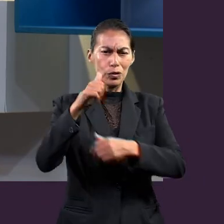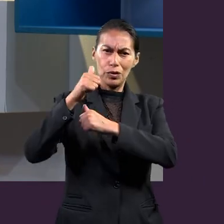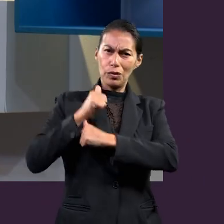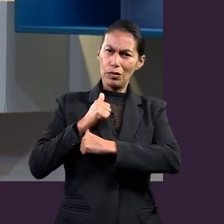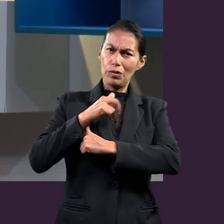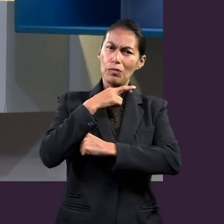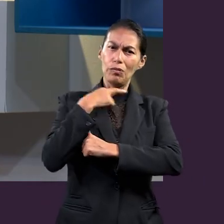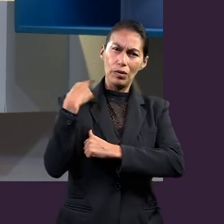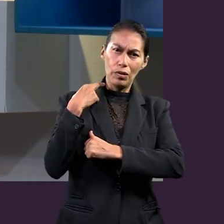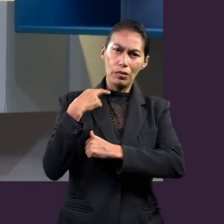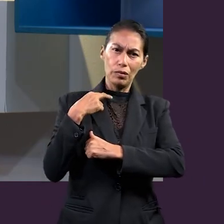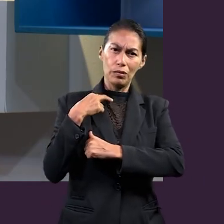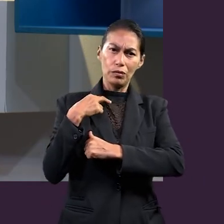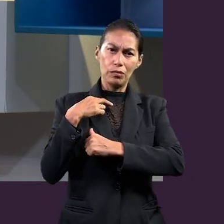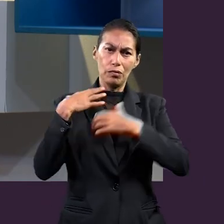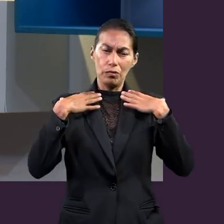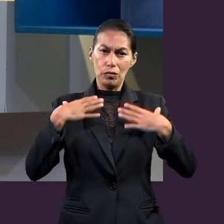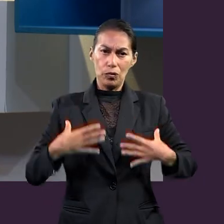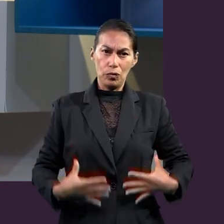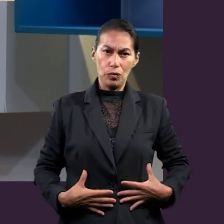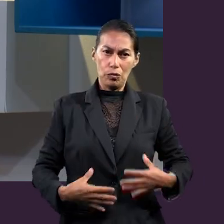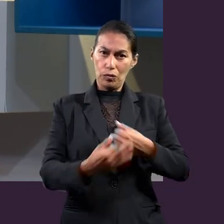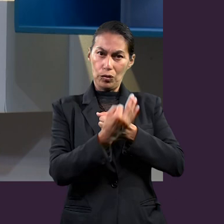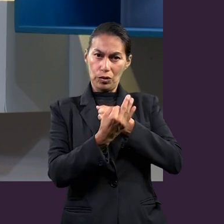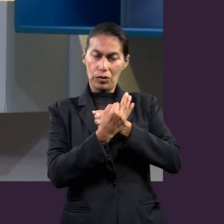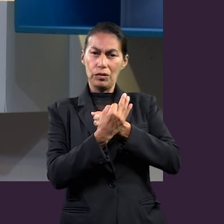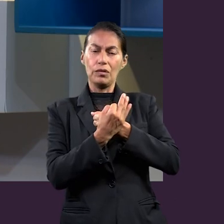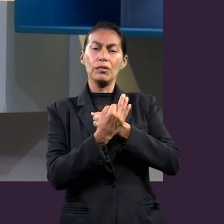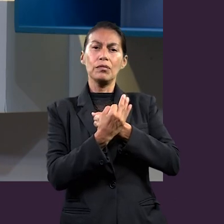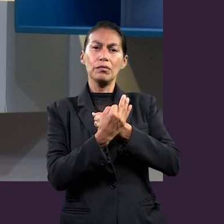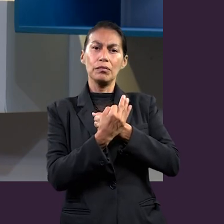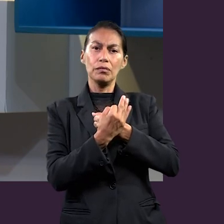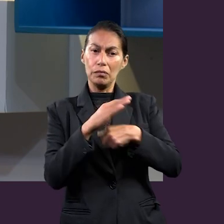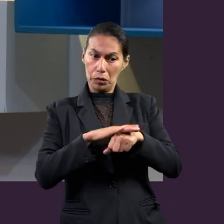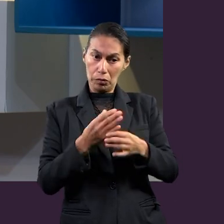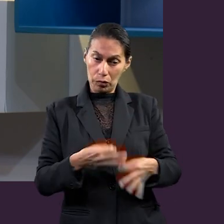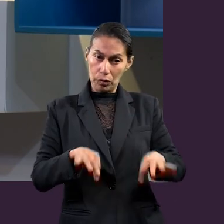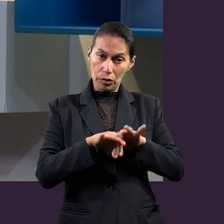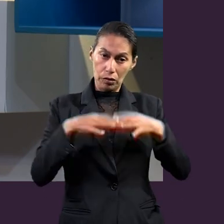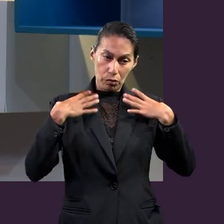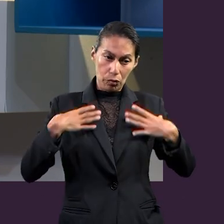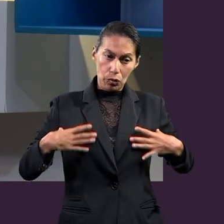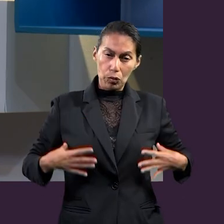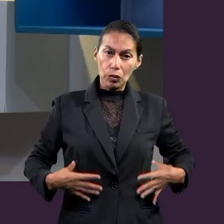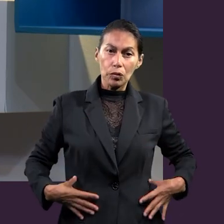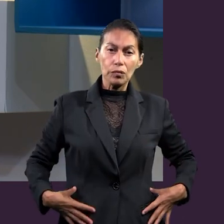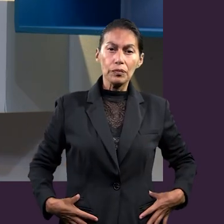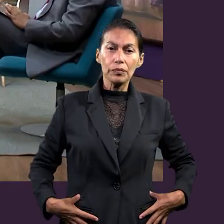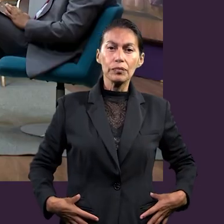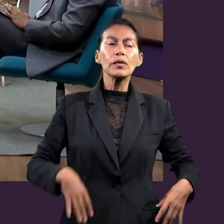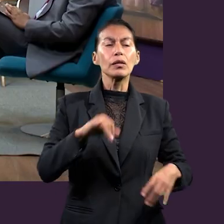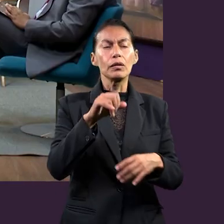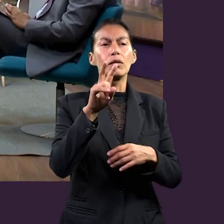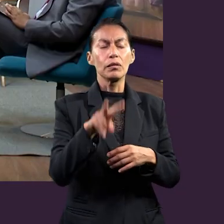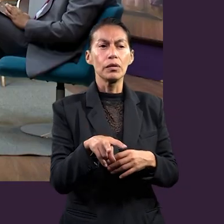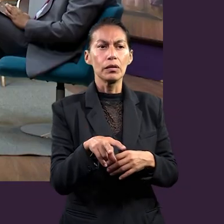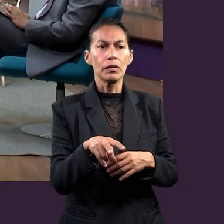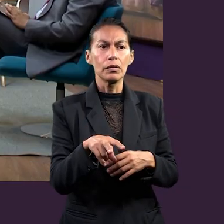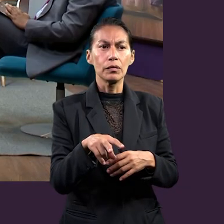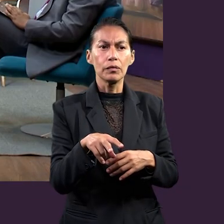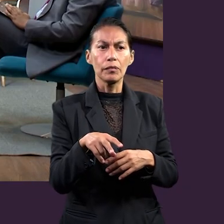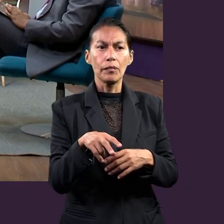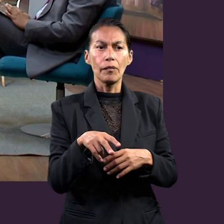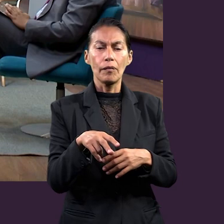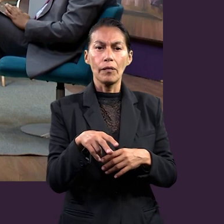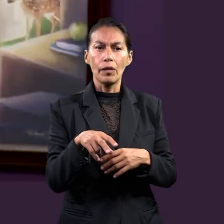el, perdón, no el apóstol, los soldados romanos se colocaban para proteger sus órganos vitales. ¿Qué es esa